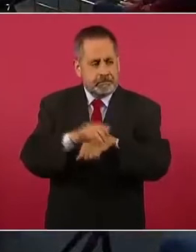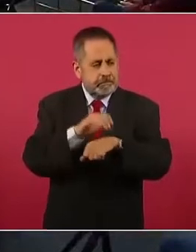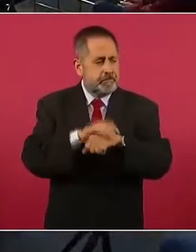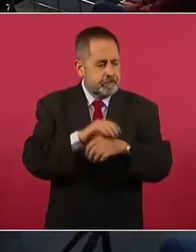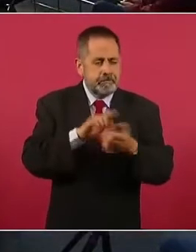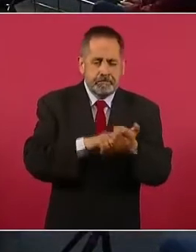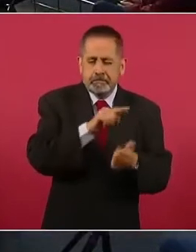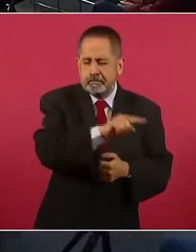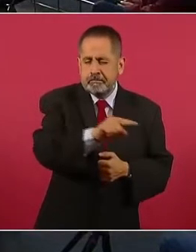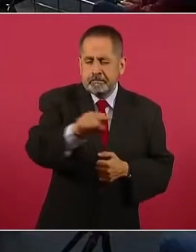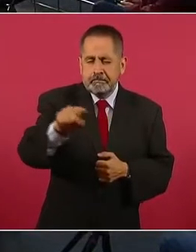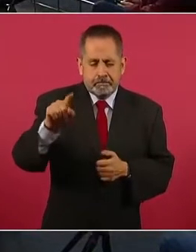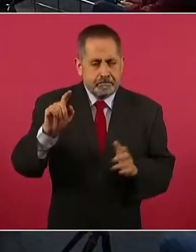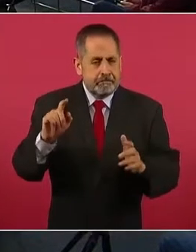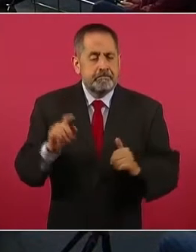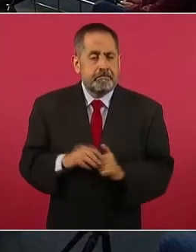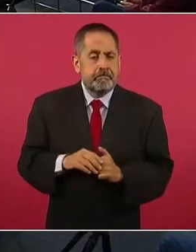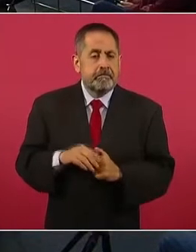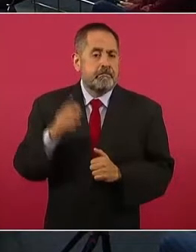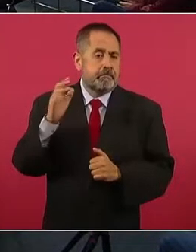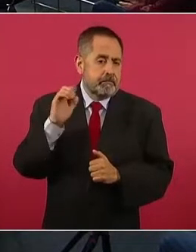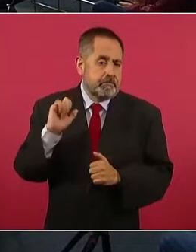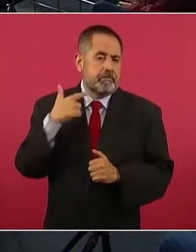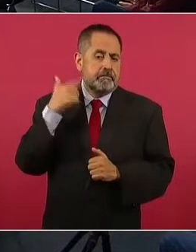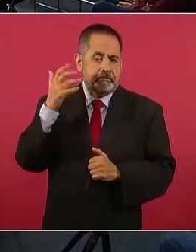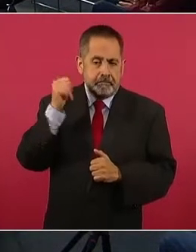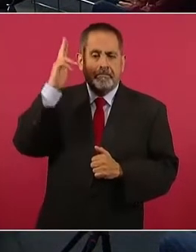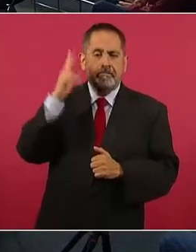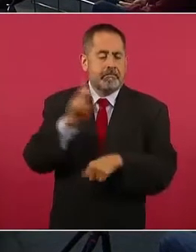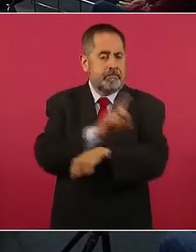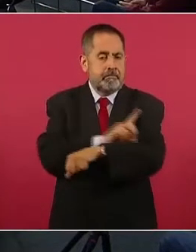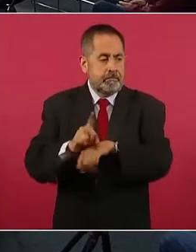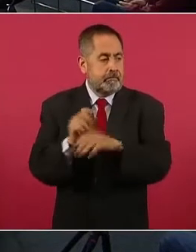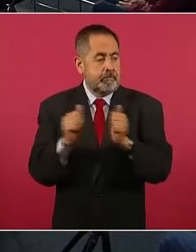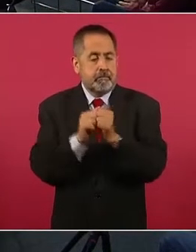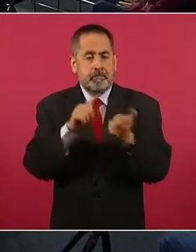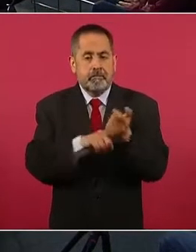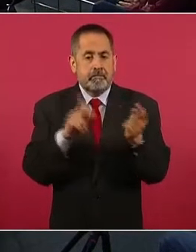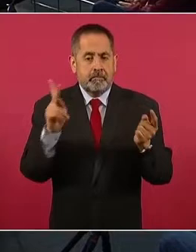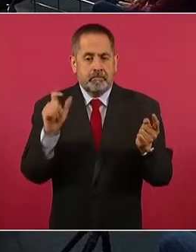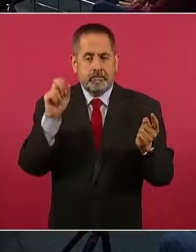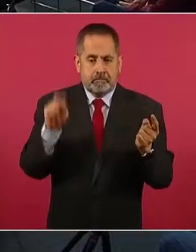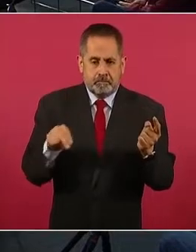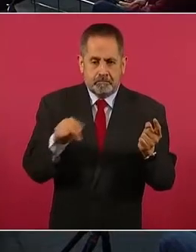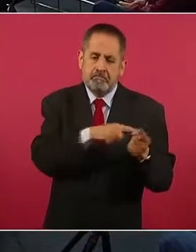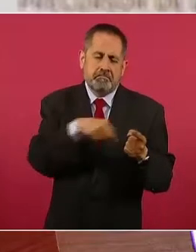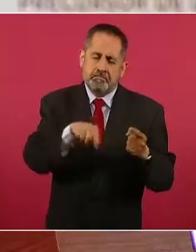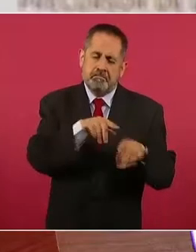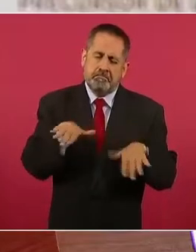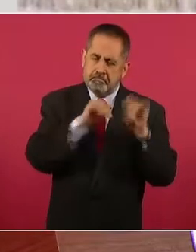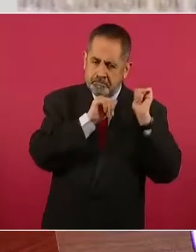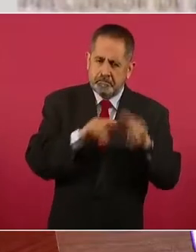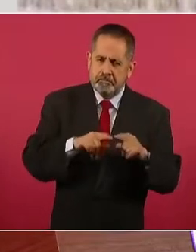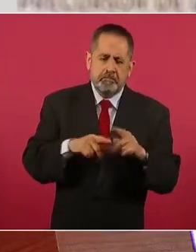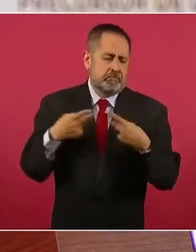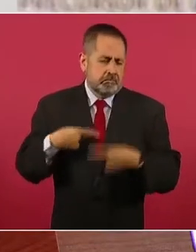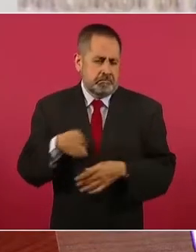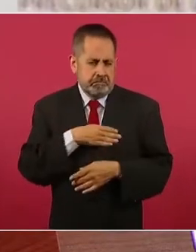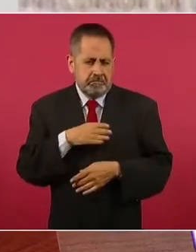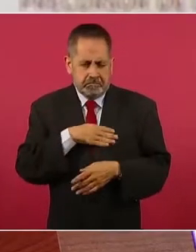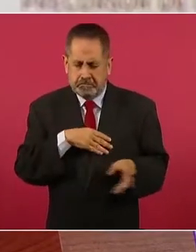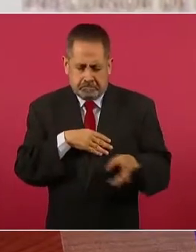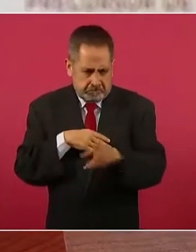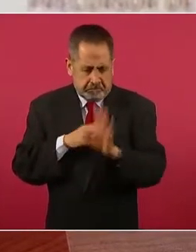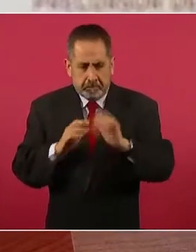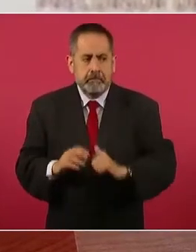que fueron delegados del PAN que ya no están, que son buenas personas y